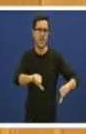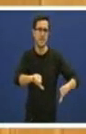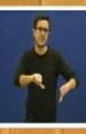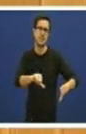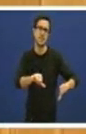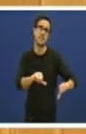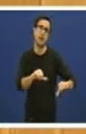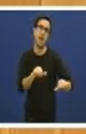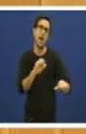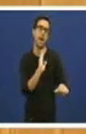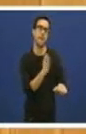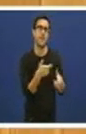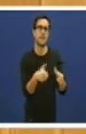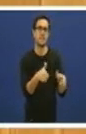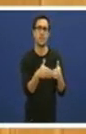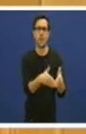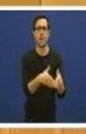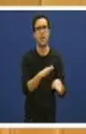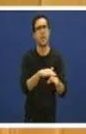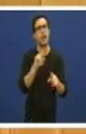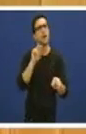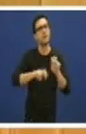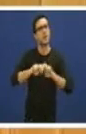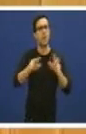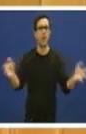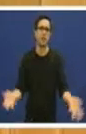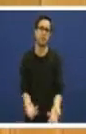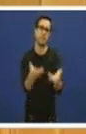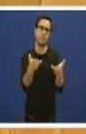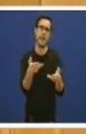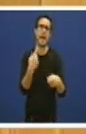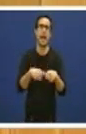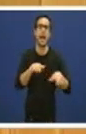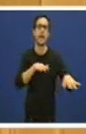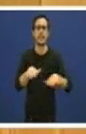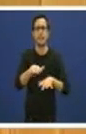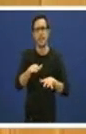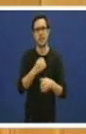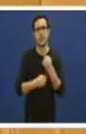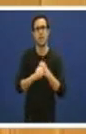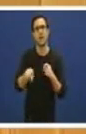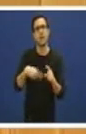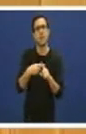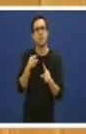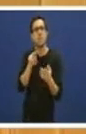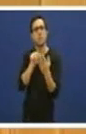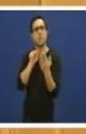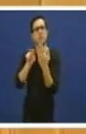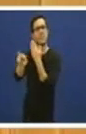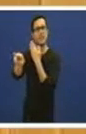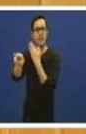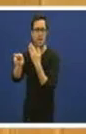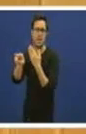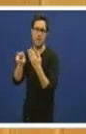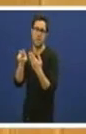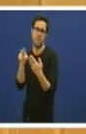naval recuperar a súa actividade e, sobre todo, con unha visión de futuro non a corto plazo. En ese